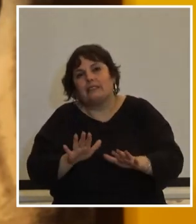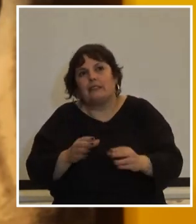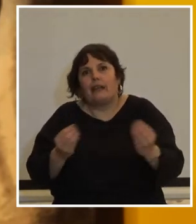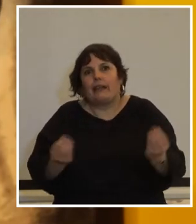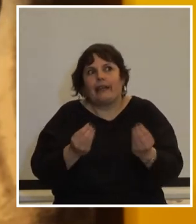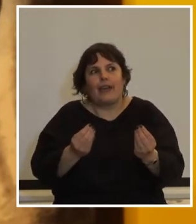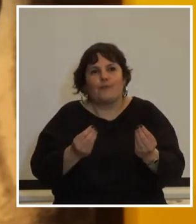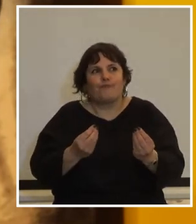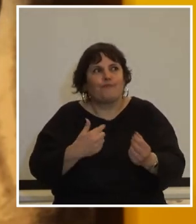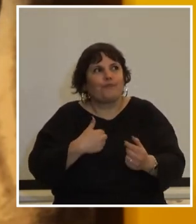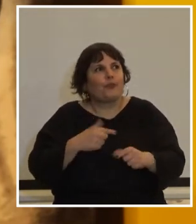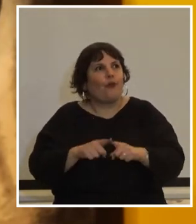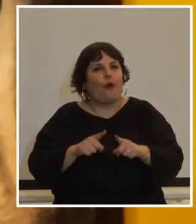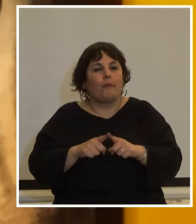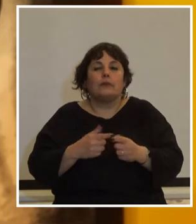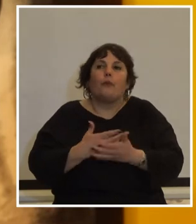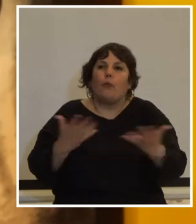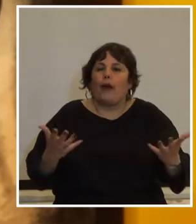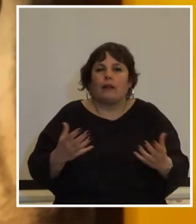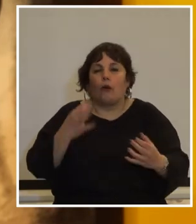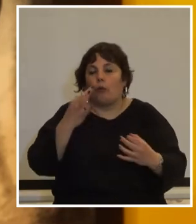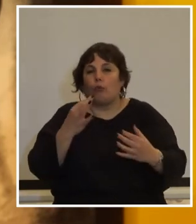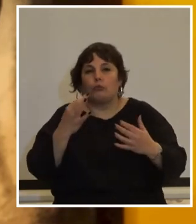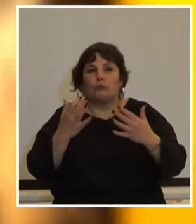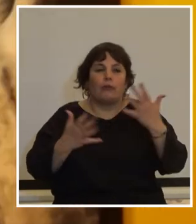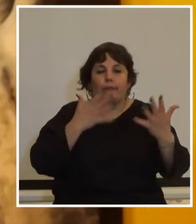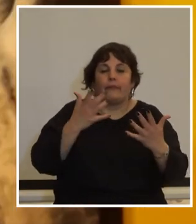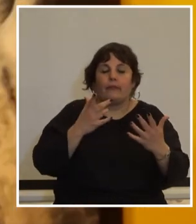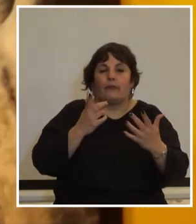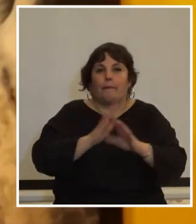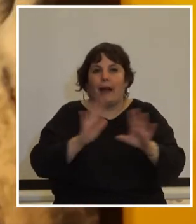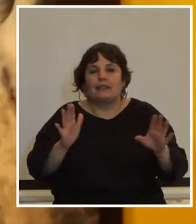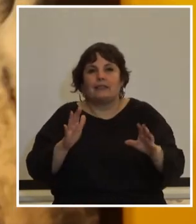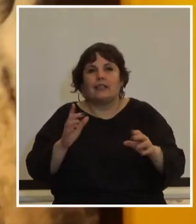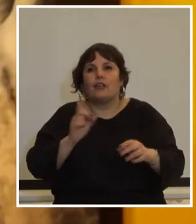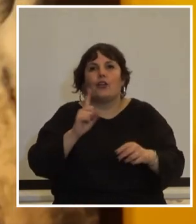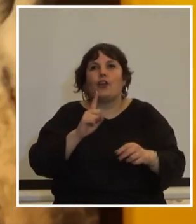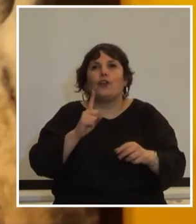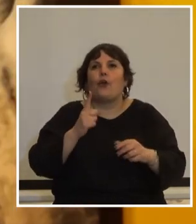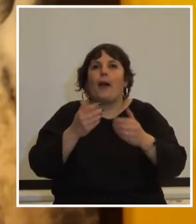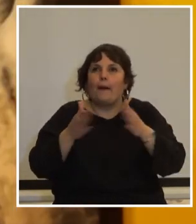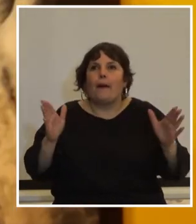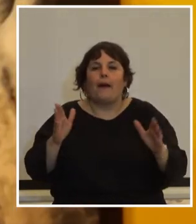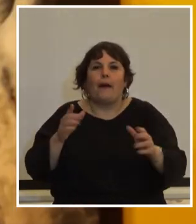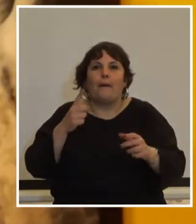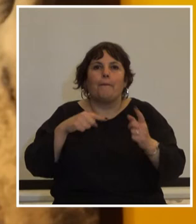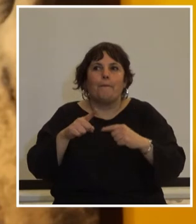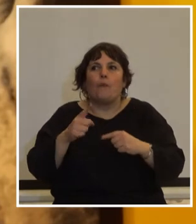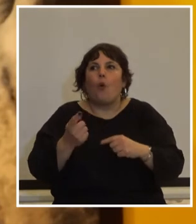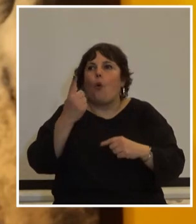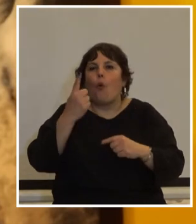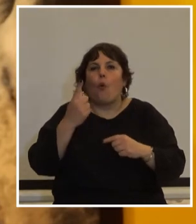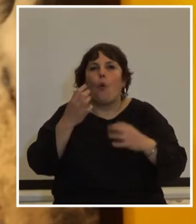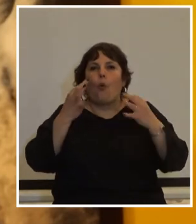bueno me entretuvieron marché no fui él quien inauguró el cilindro por un